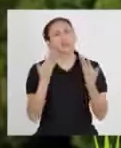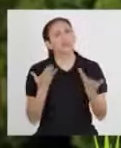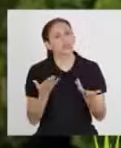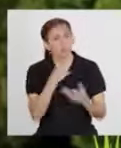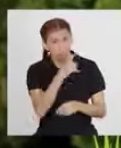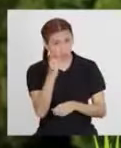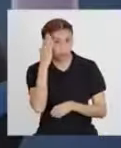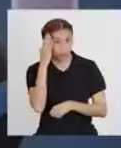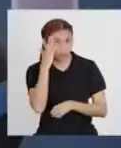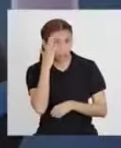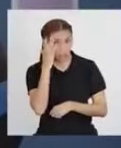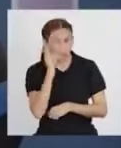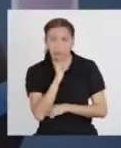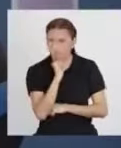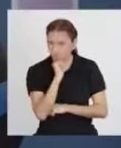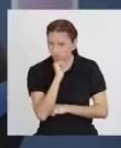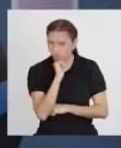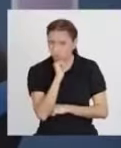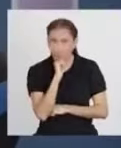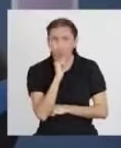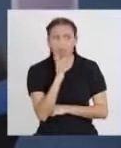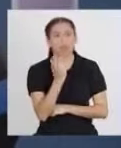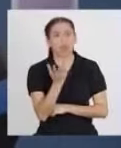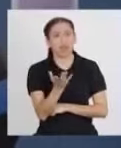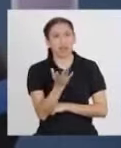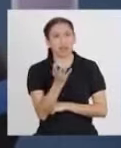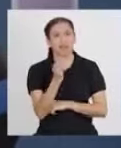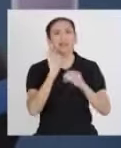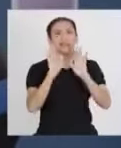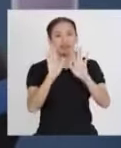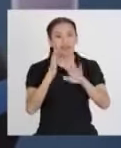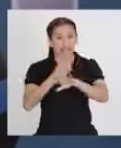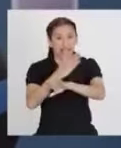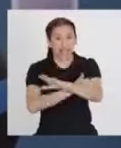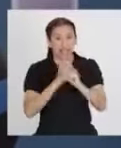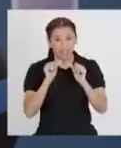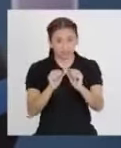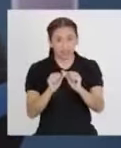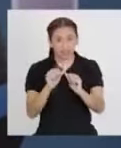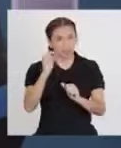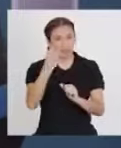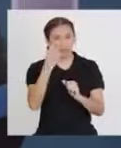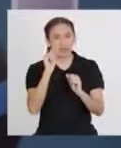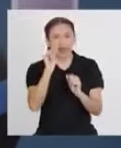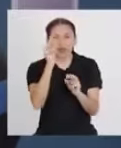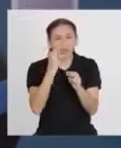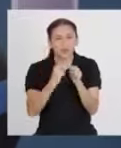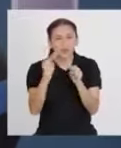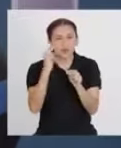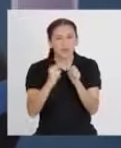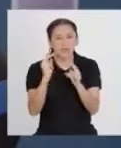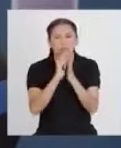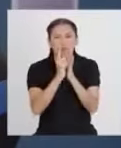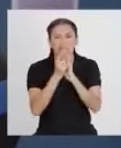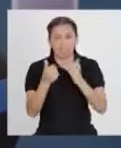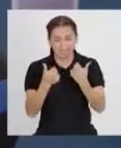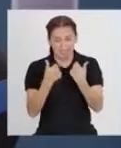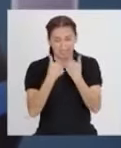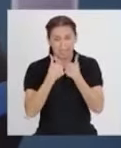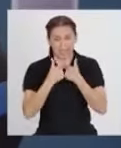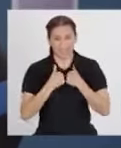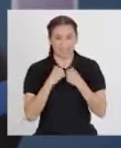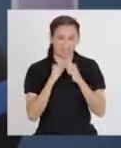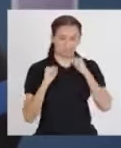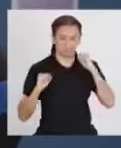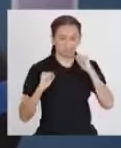preguntado eso? ¿Qué les parece si antes de continuar nos tomamos unos minutos para